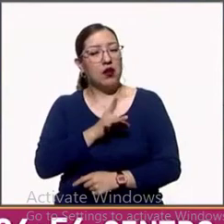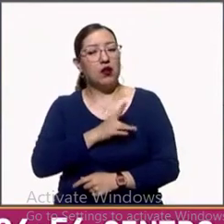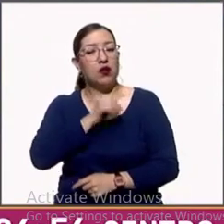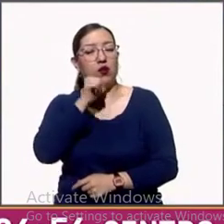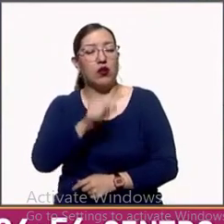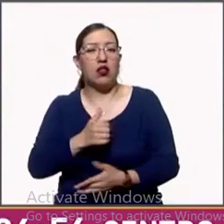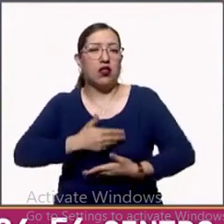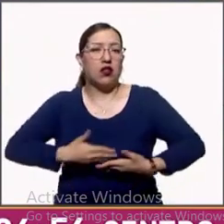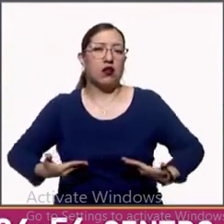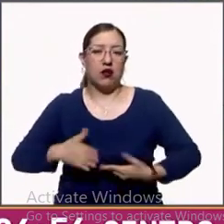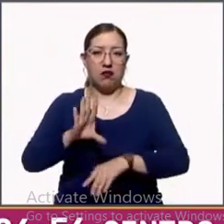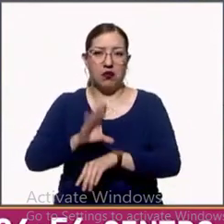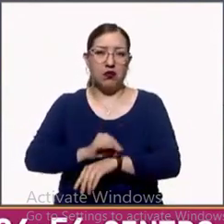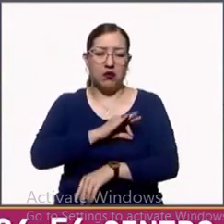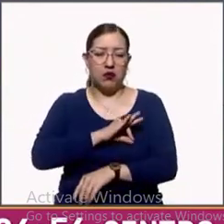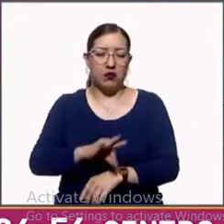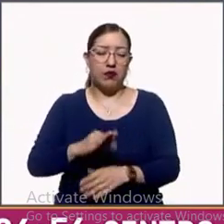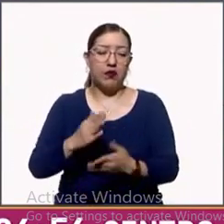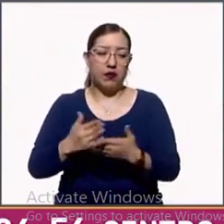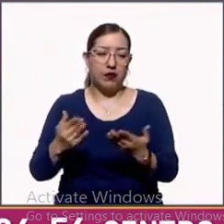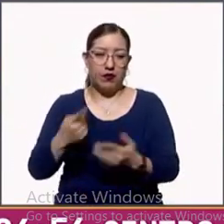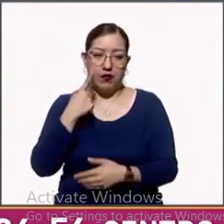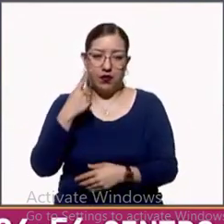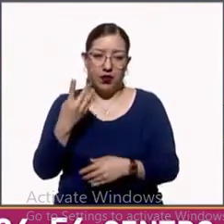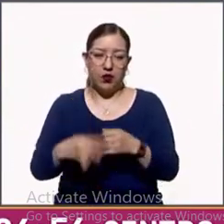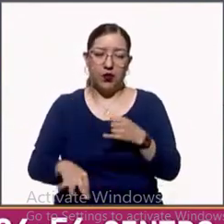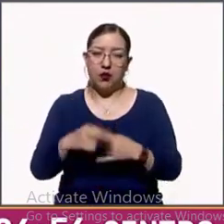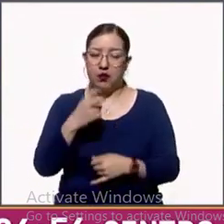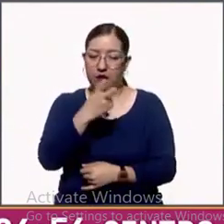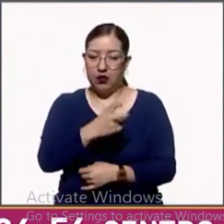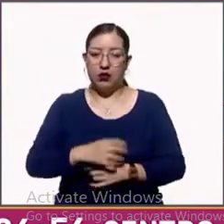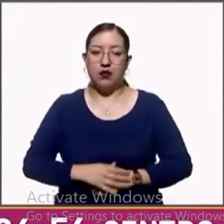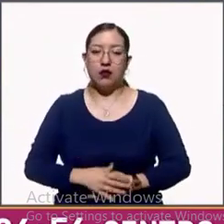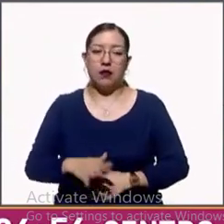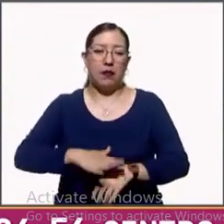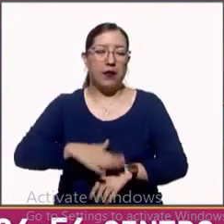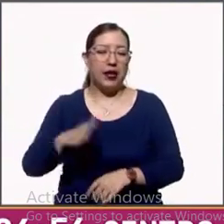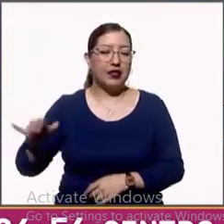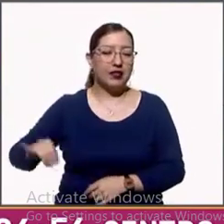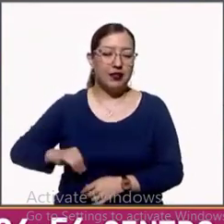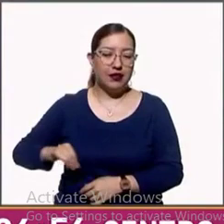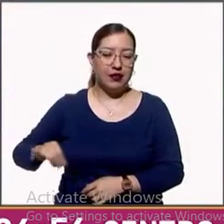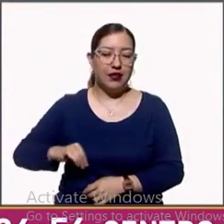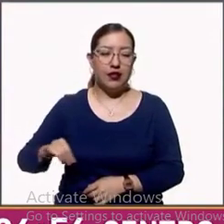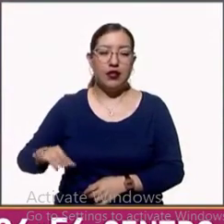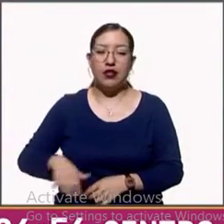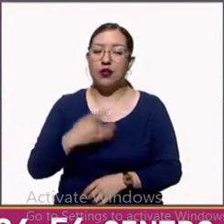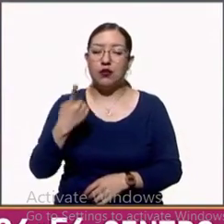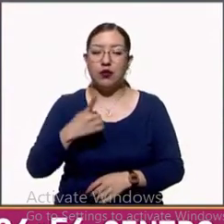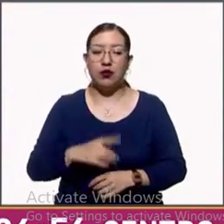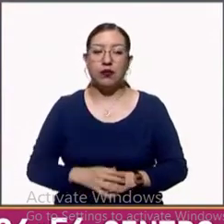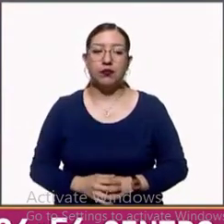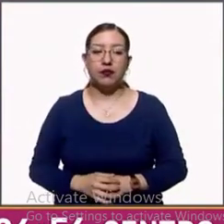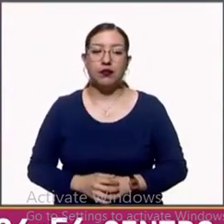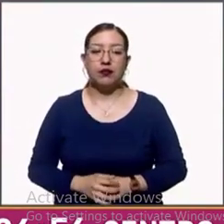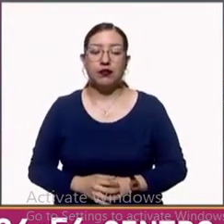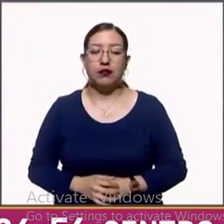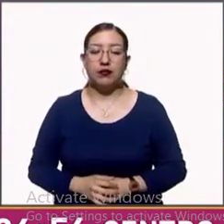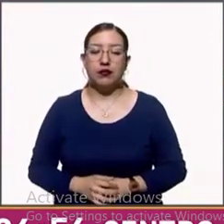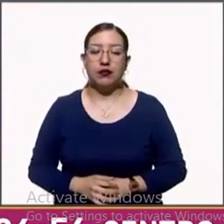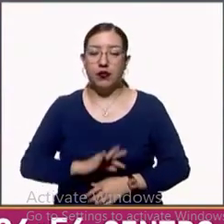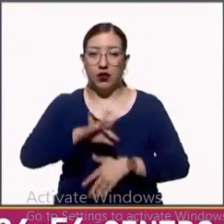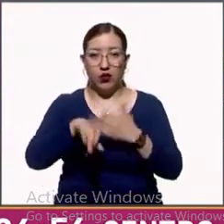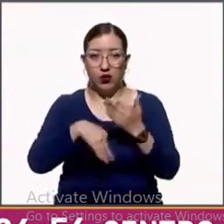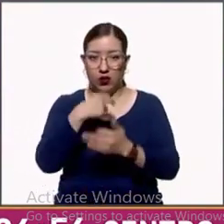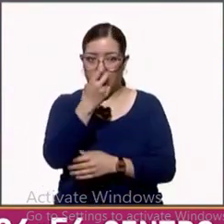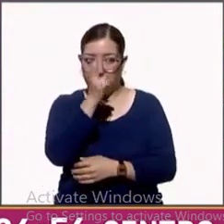creo que me llamó más la atención, porque finalmente todas estas restricciones intentan crear esta tendencia que